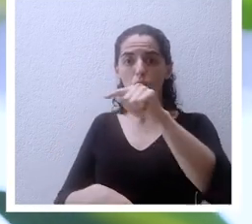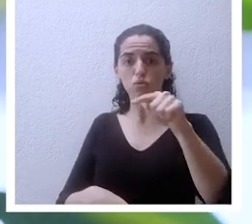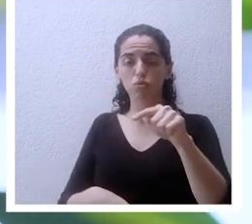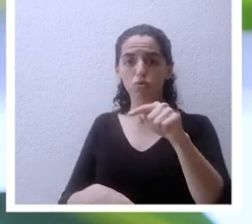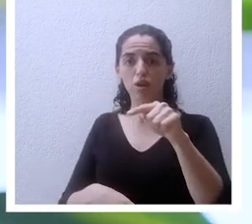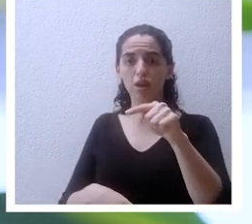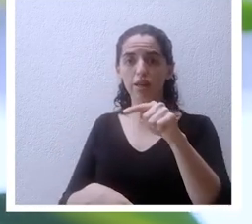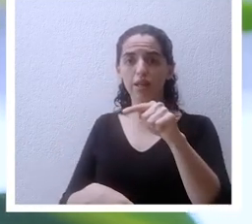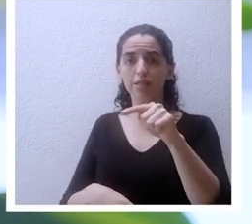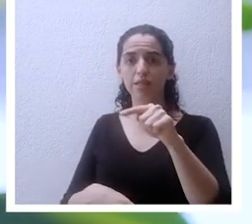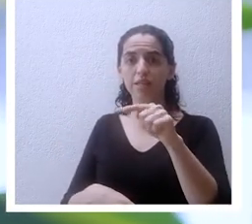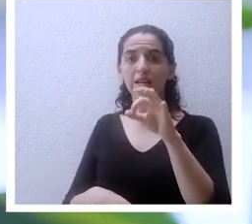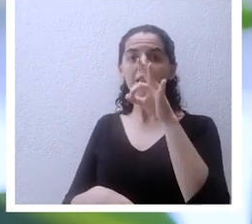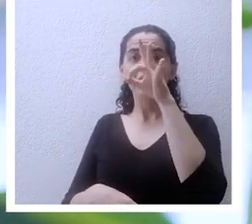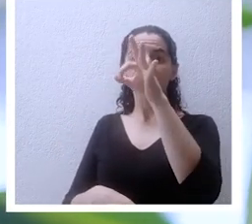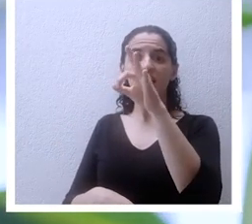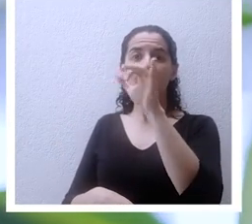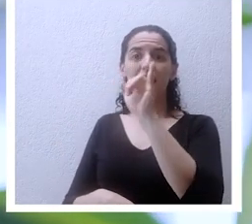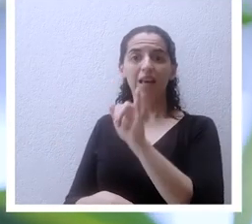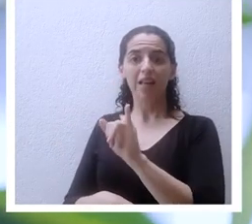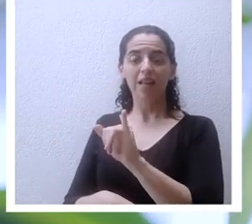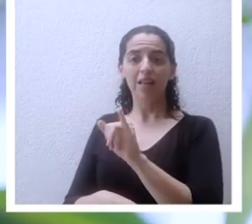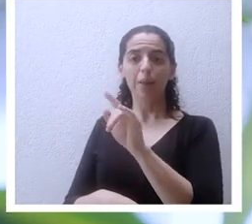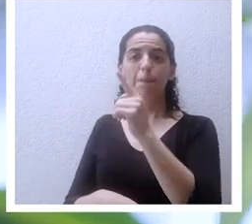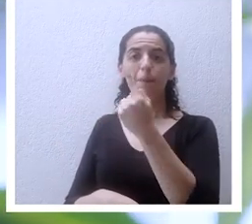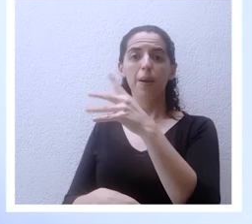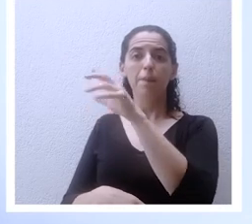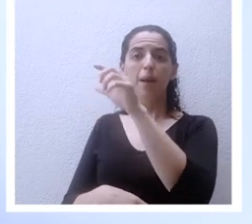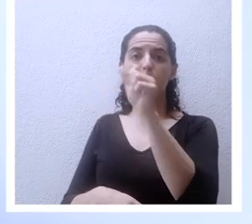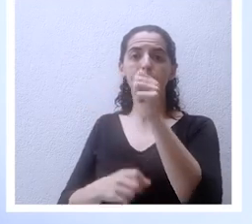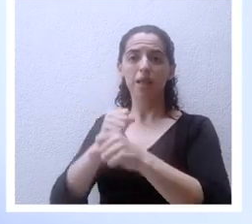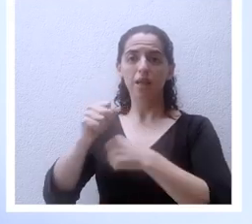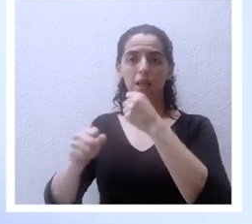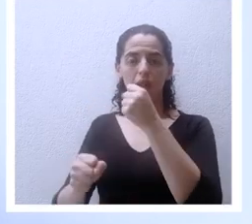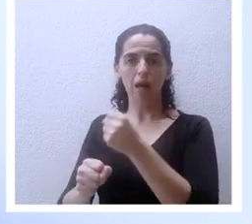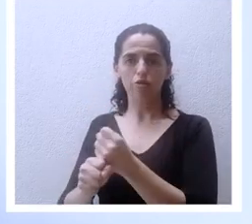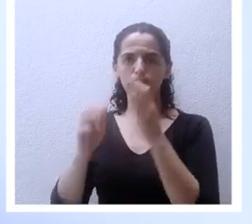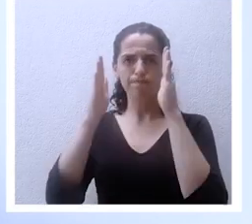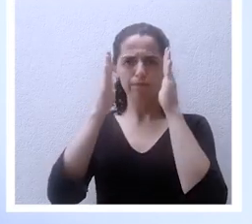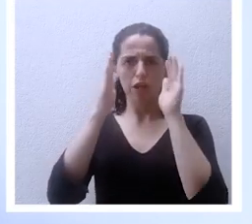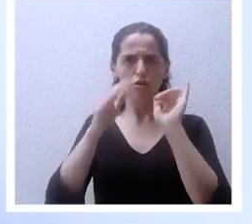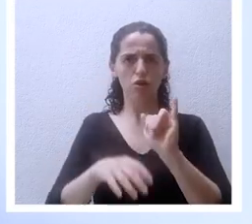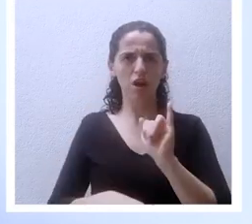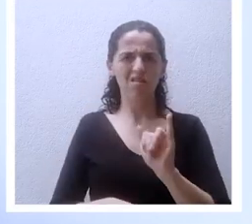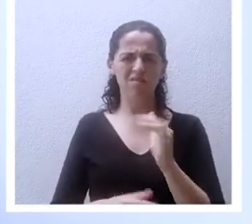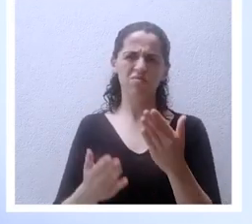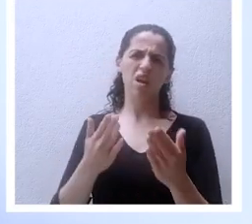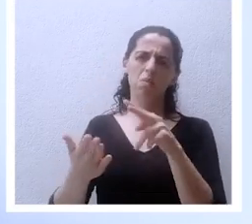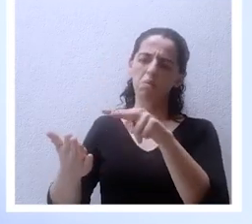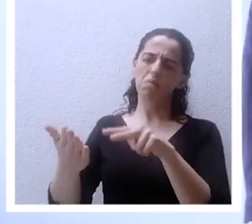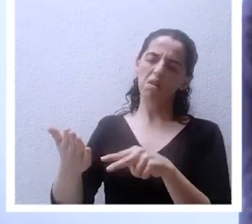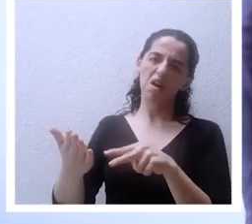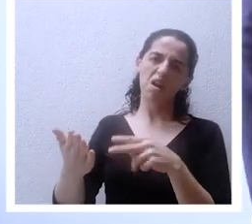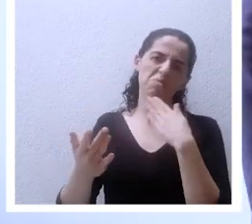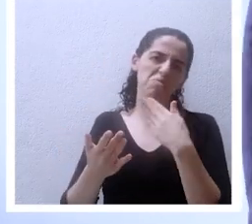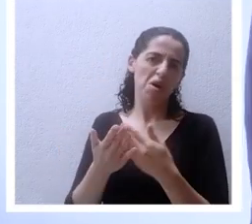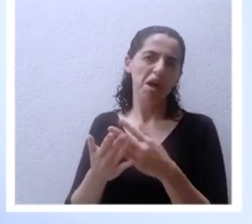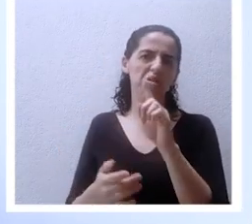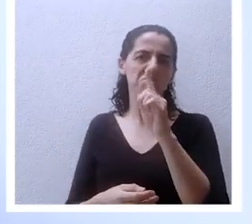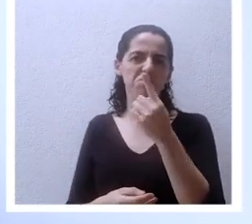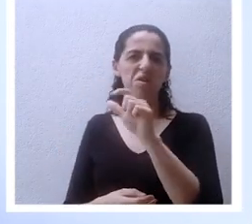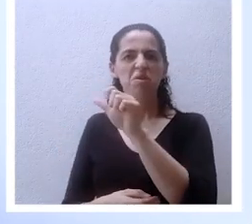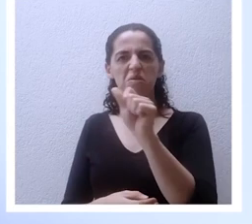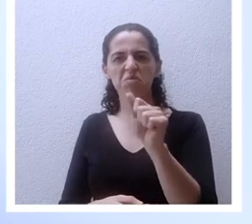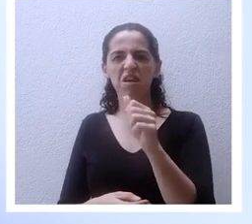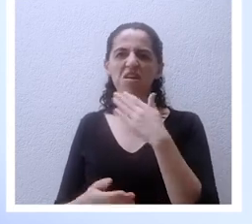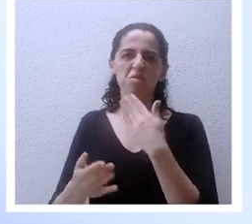será este el primero en los meses del año oigan esto porque tal vez tú lo lees y dices bueno es el primer mes que bueno